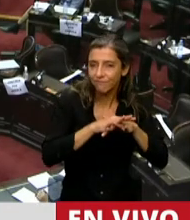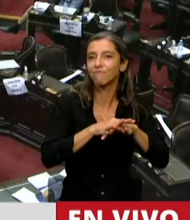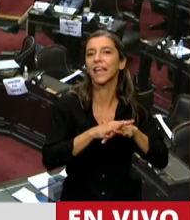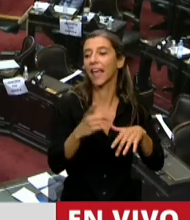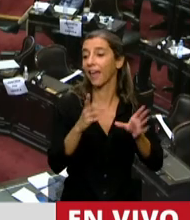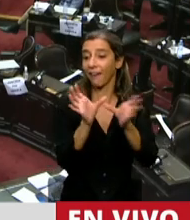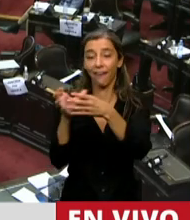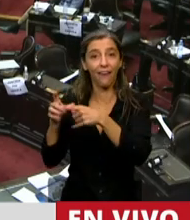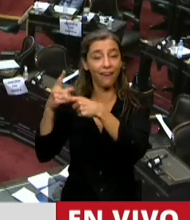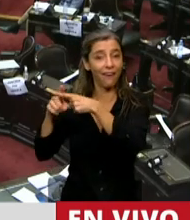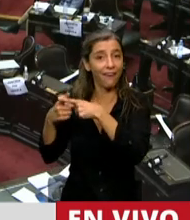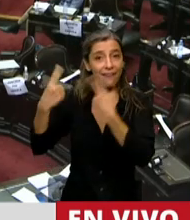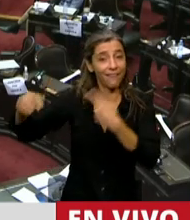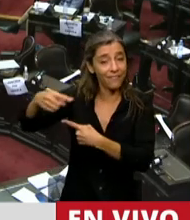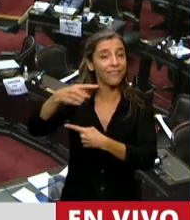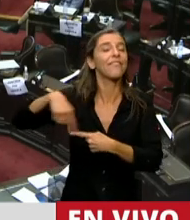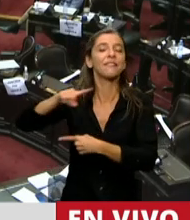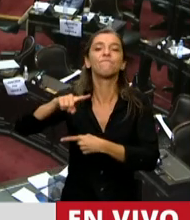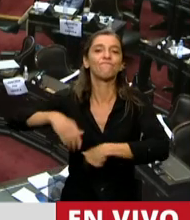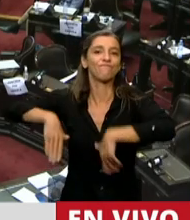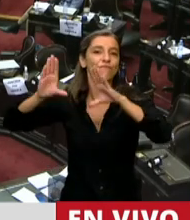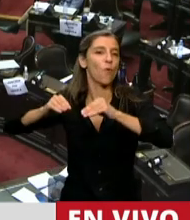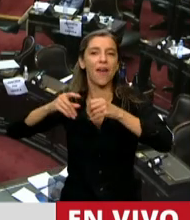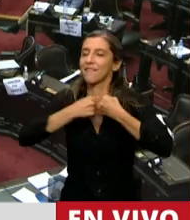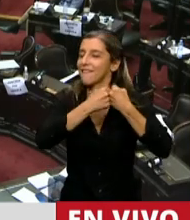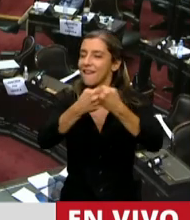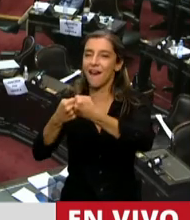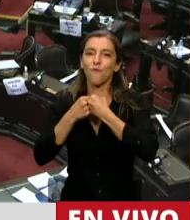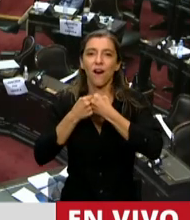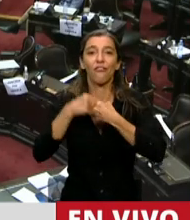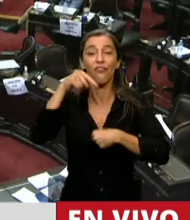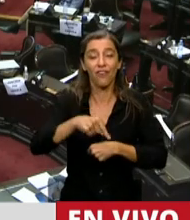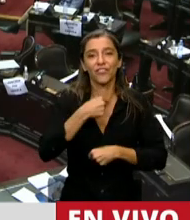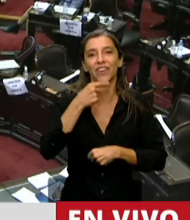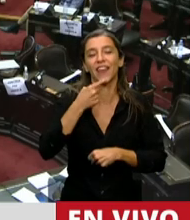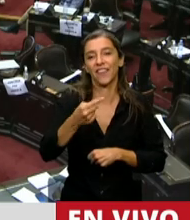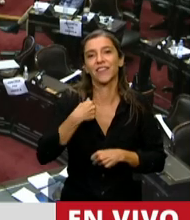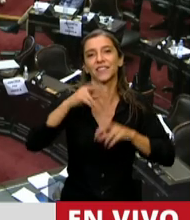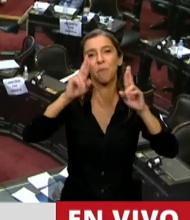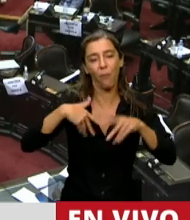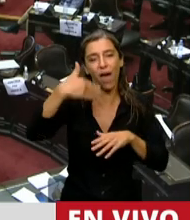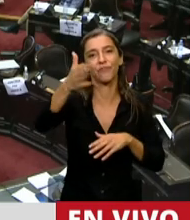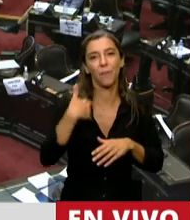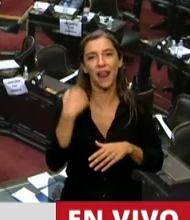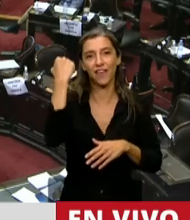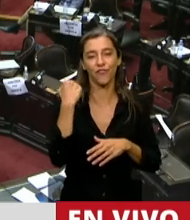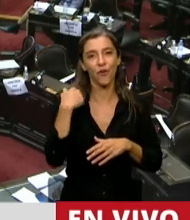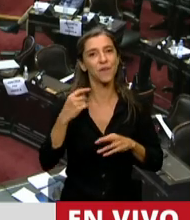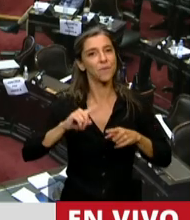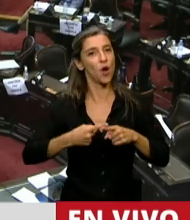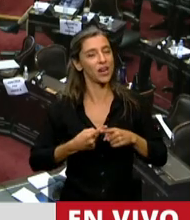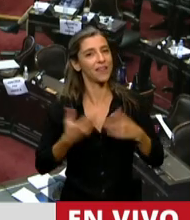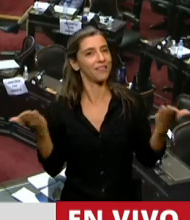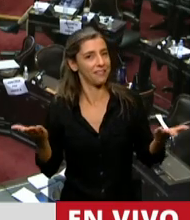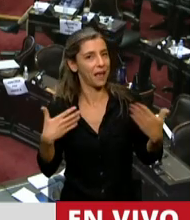y viabilidad política y económica. Así que para todos